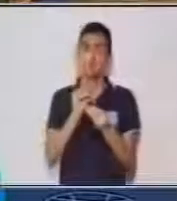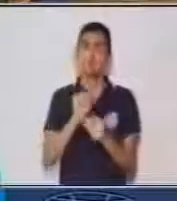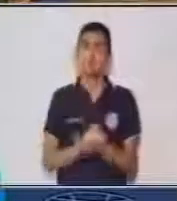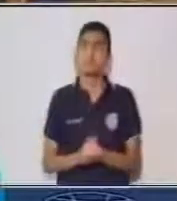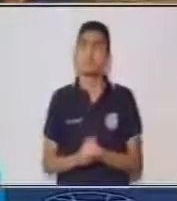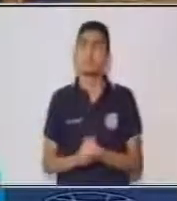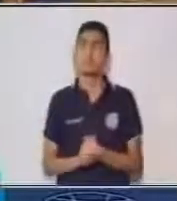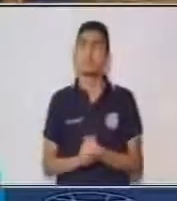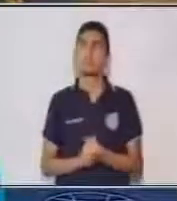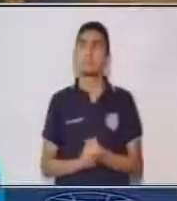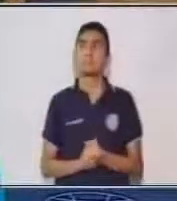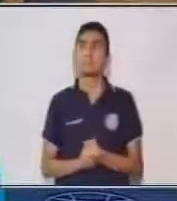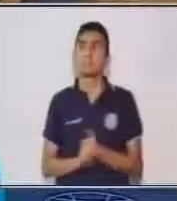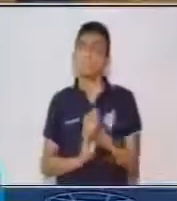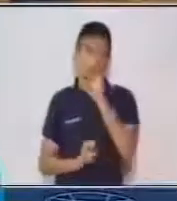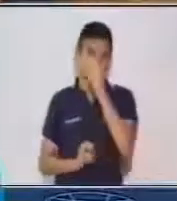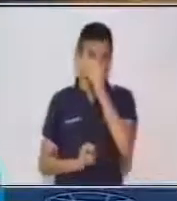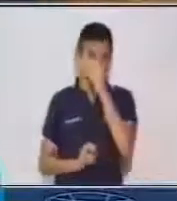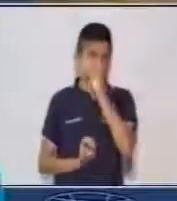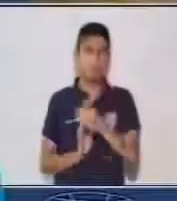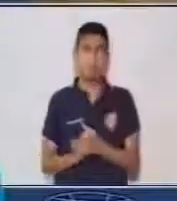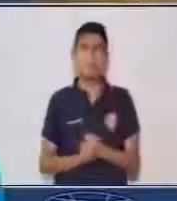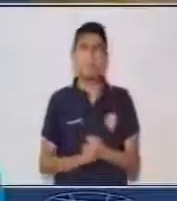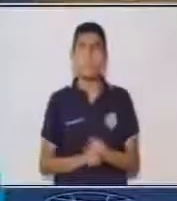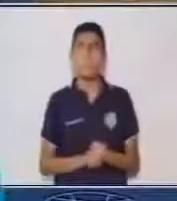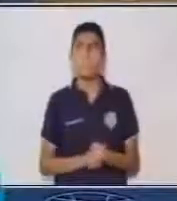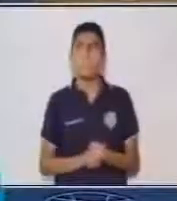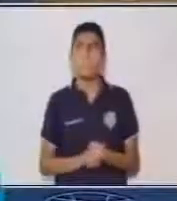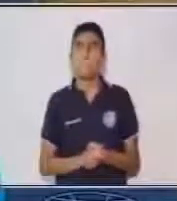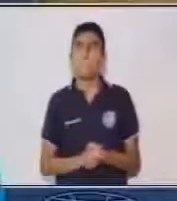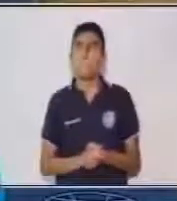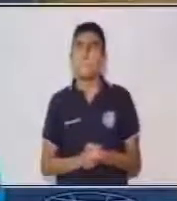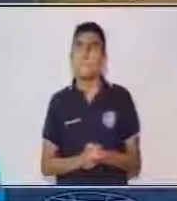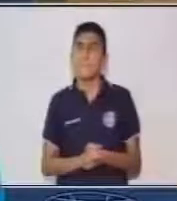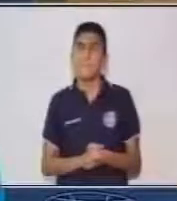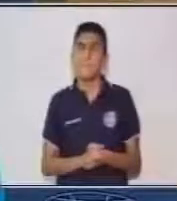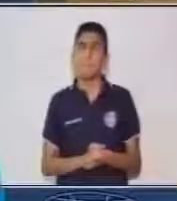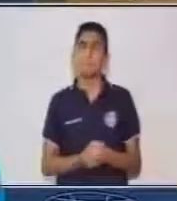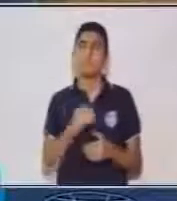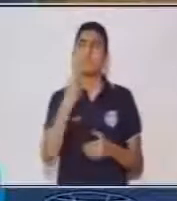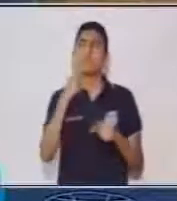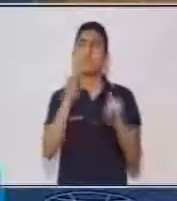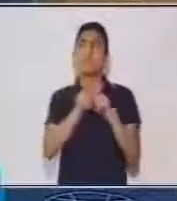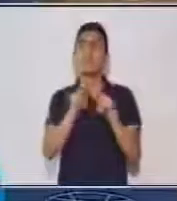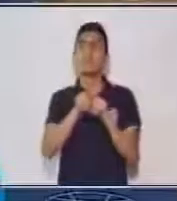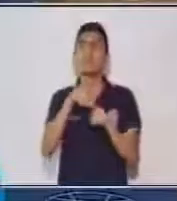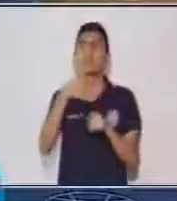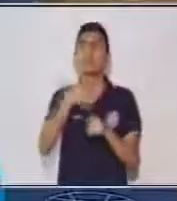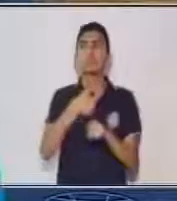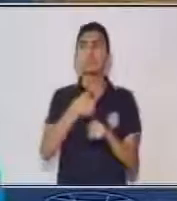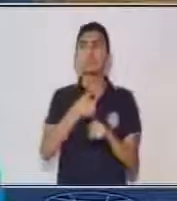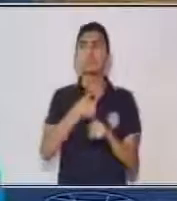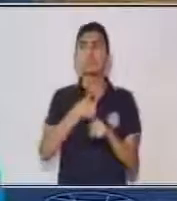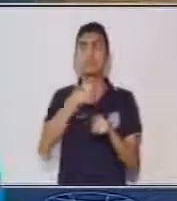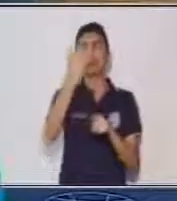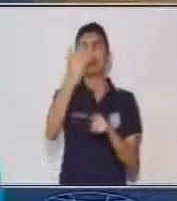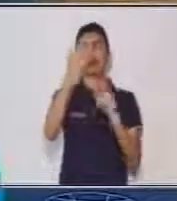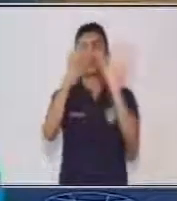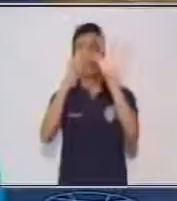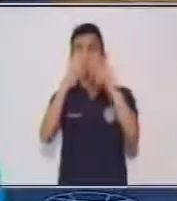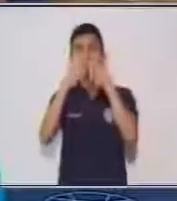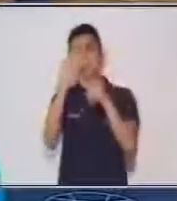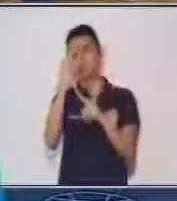cuenta, estamos aplicando. Luego, nos dice que 36 por 3.